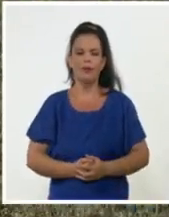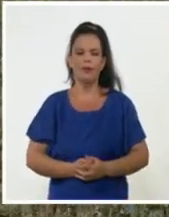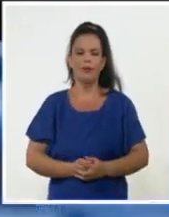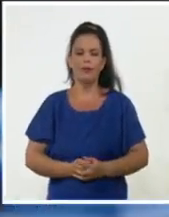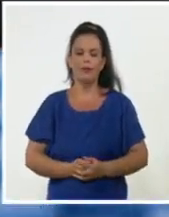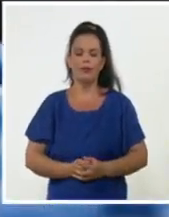Cubana.